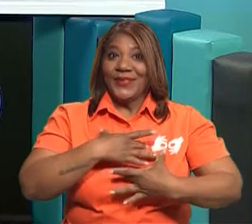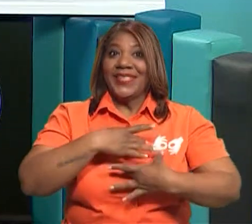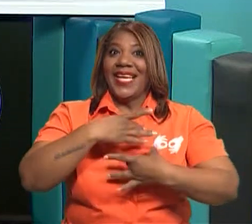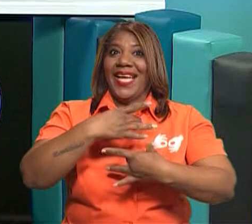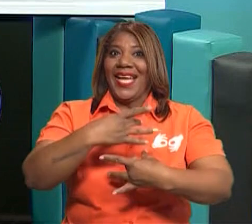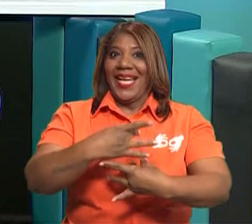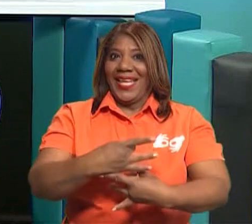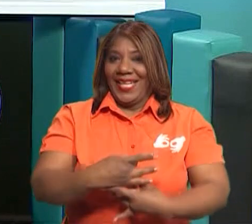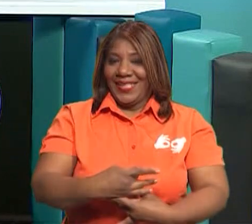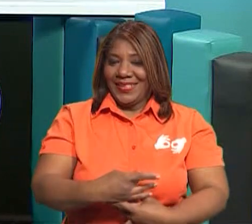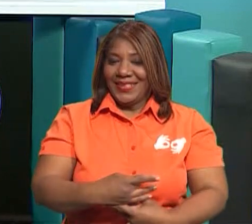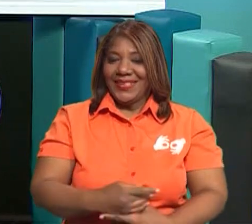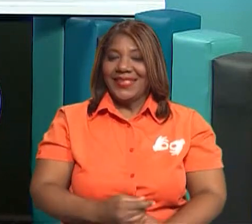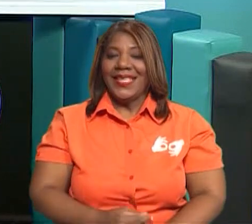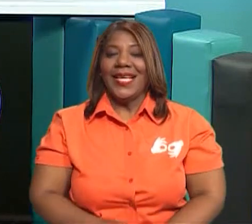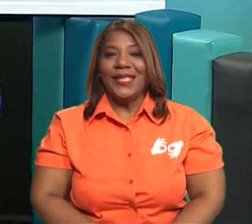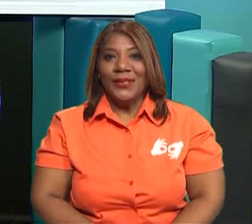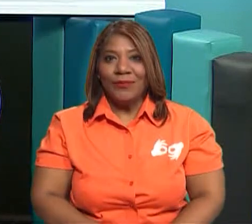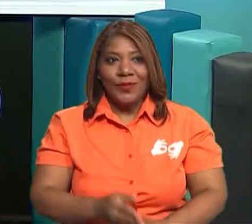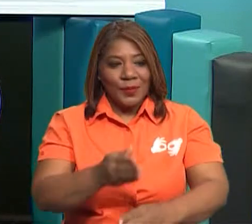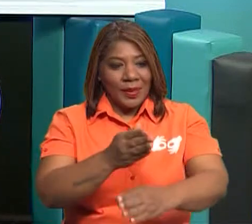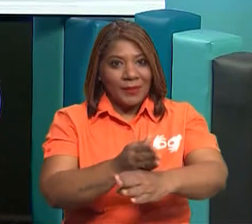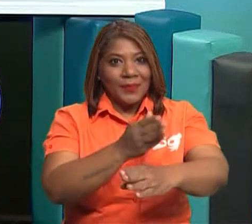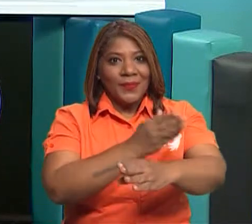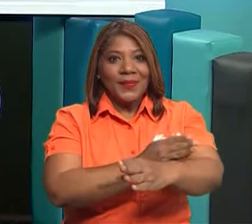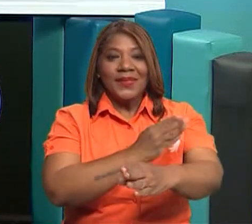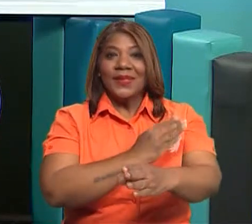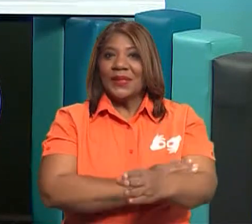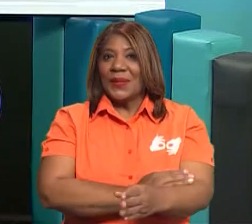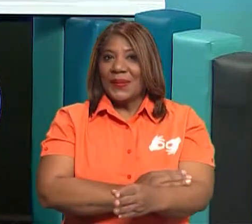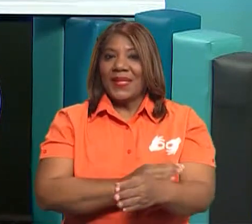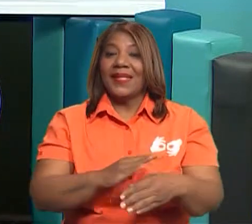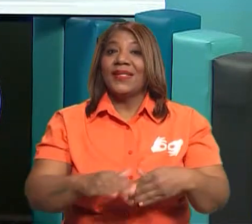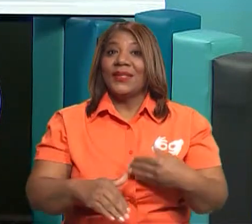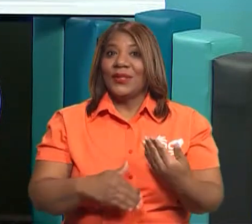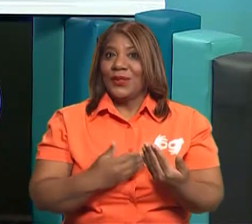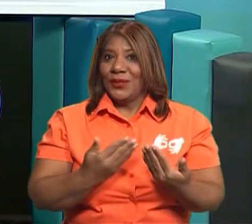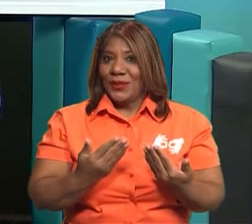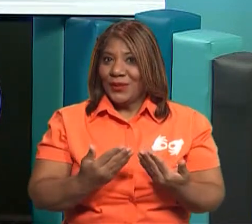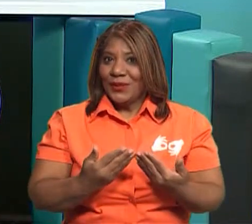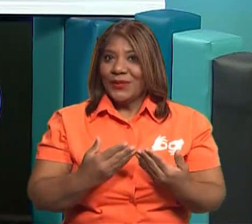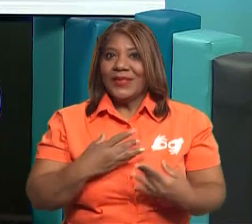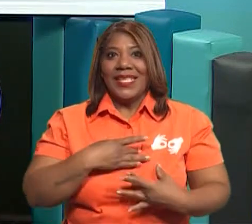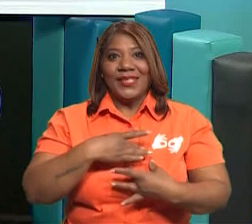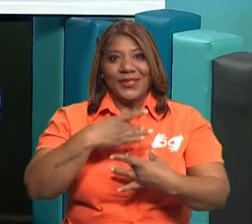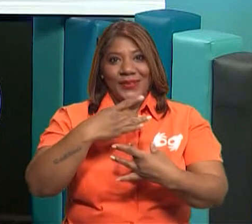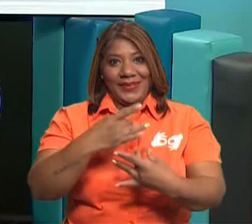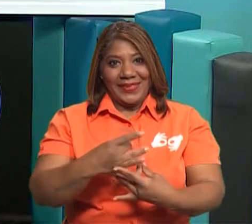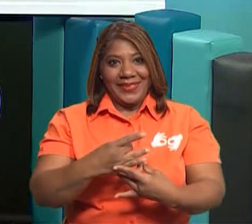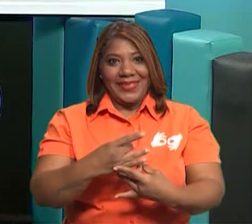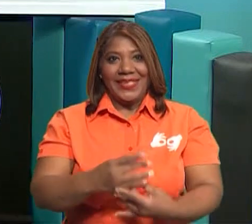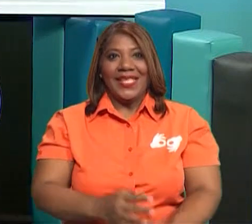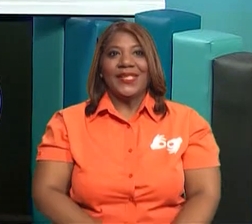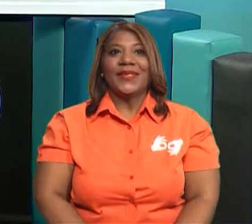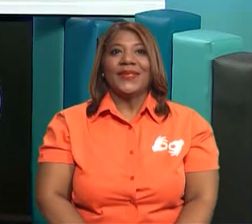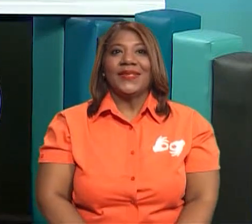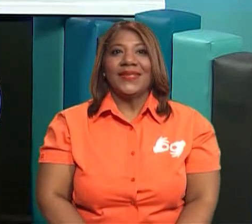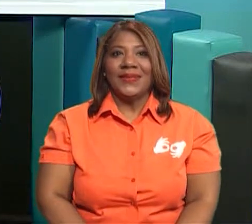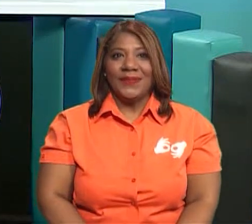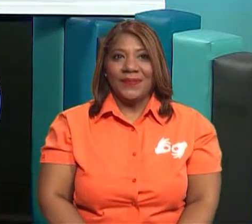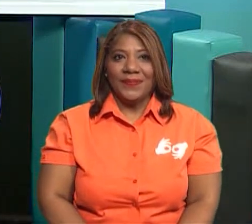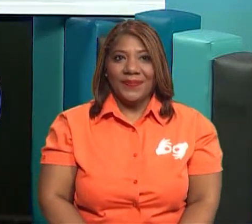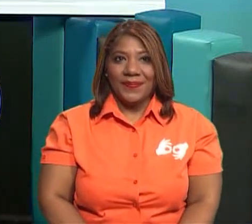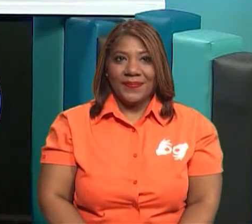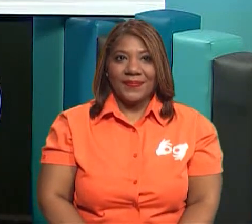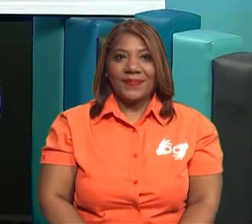cuerpo. Y mejora a nosotros, ya, lo que es la salud. Ok, mis queridos estudiantes.